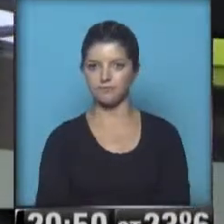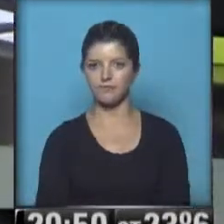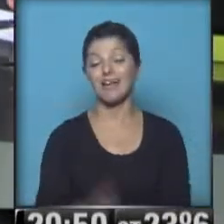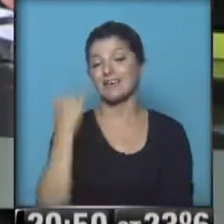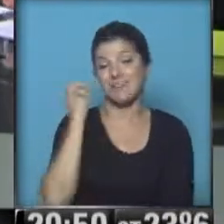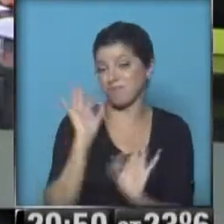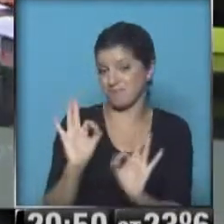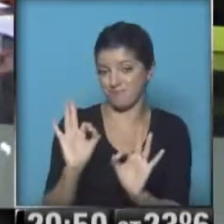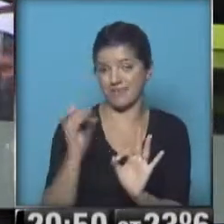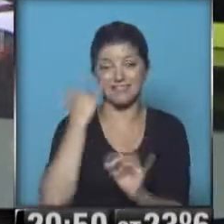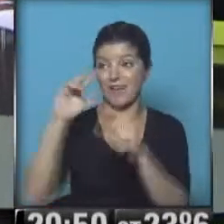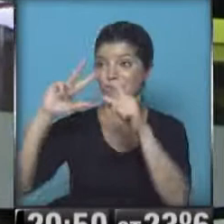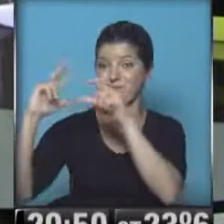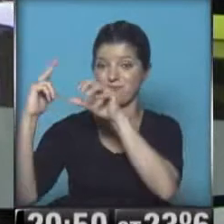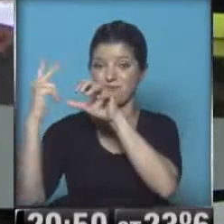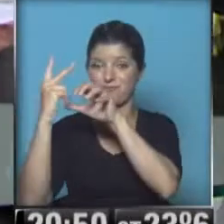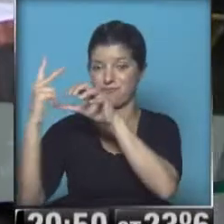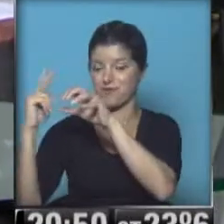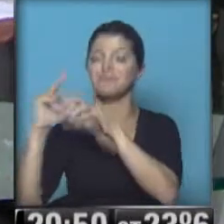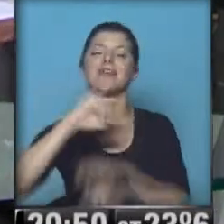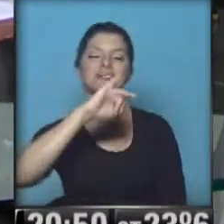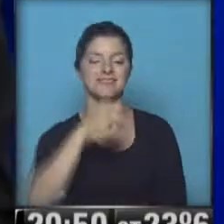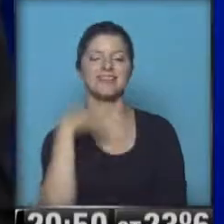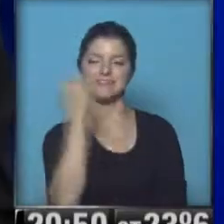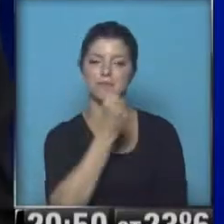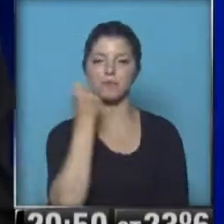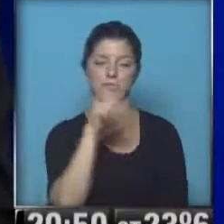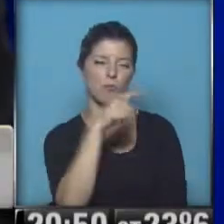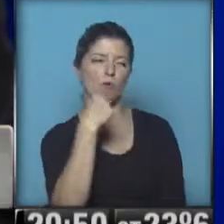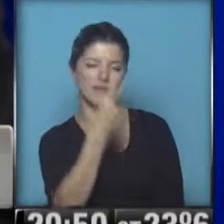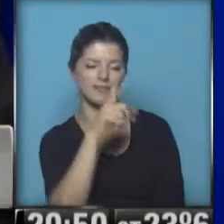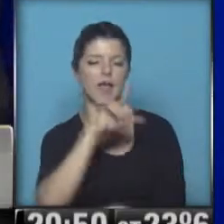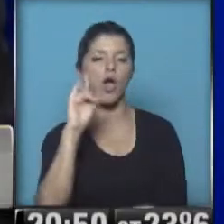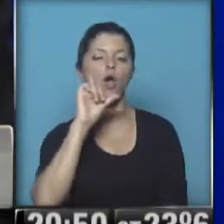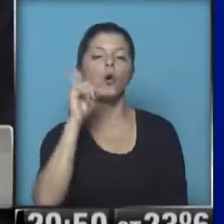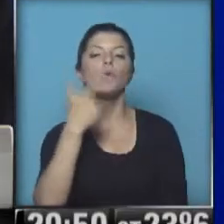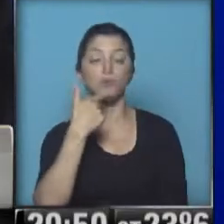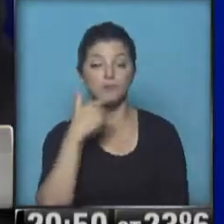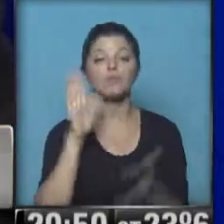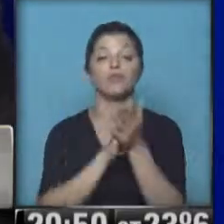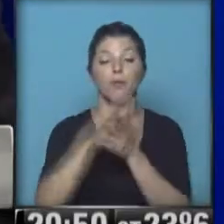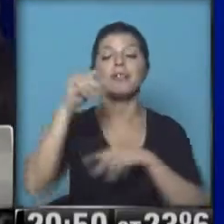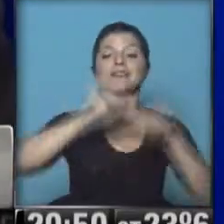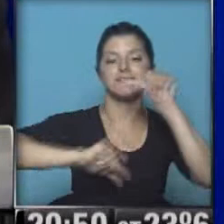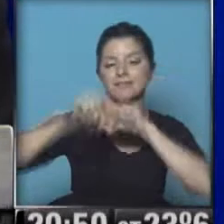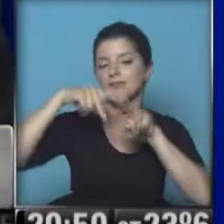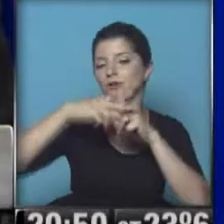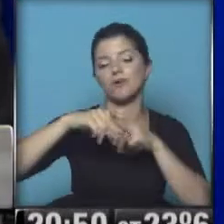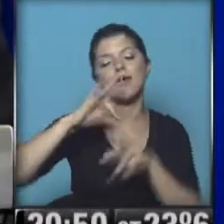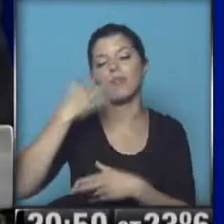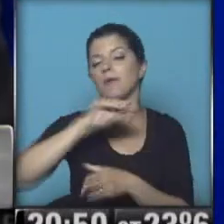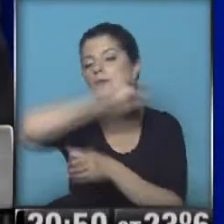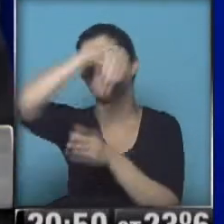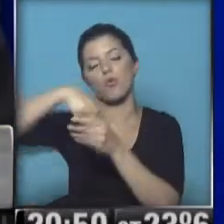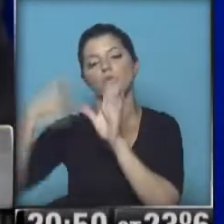ya es una concreción, está en el espacio. Sin lugar a dudas, es muy importante, como planteaba recién Luis, el tema de ciencia y tecnología tiene que ser un tema